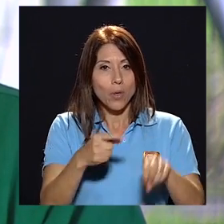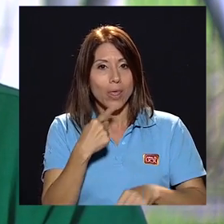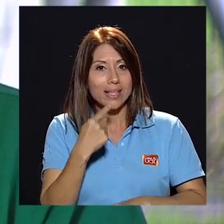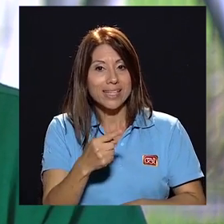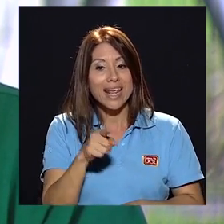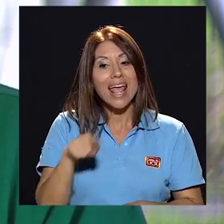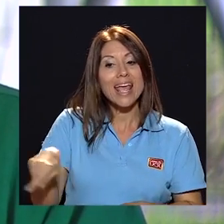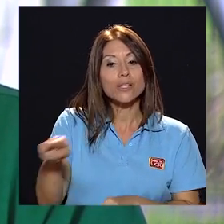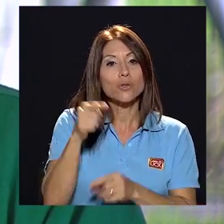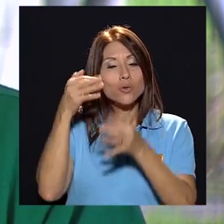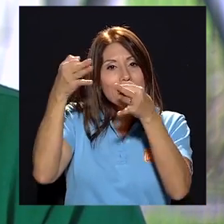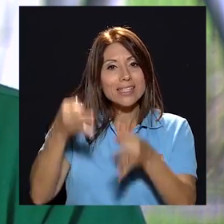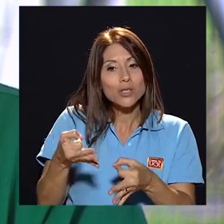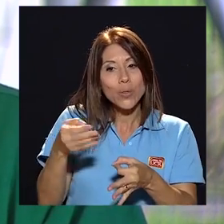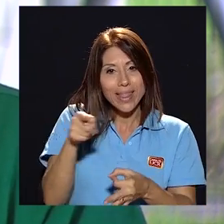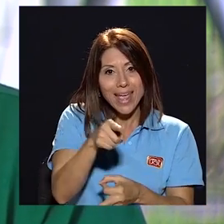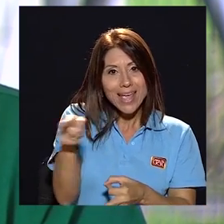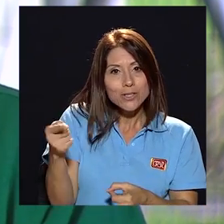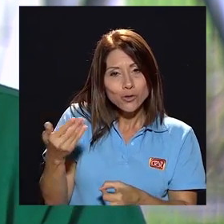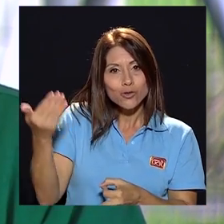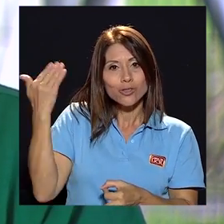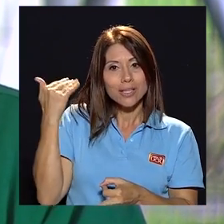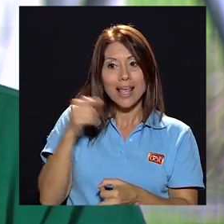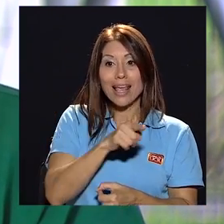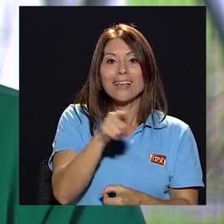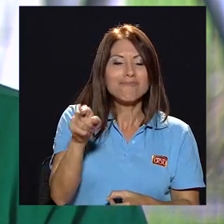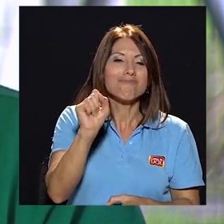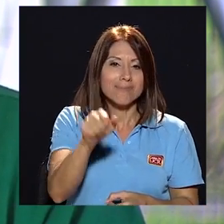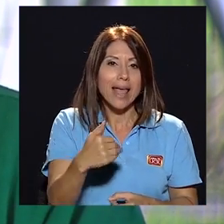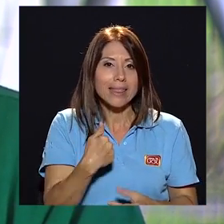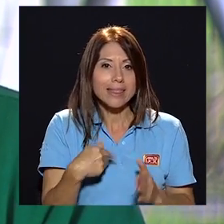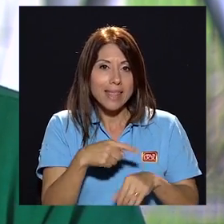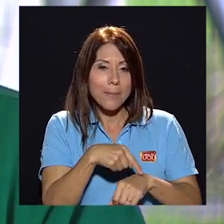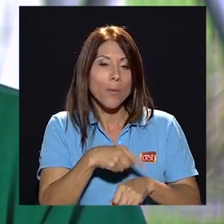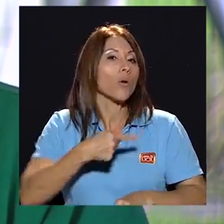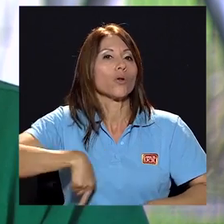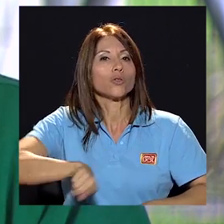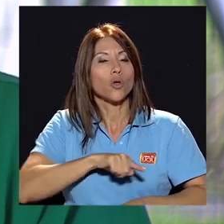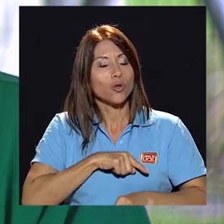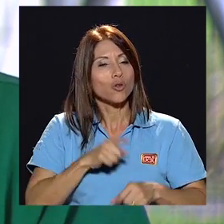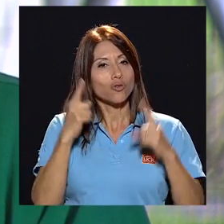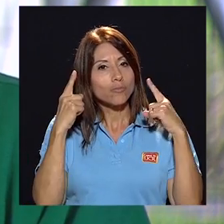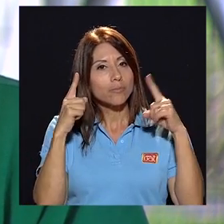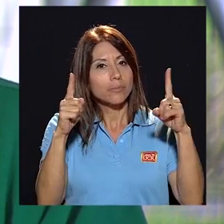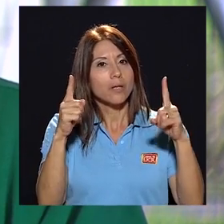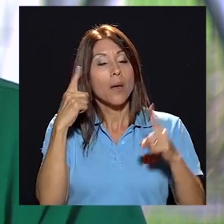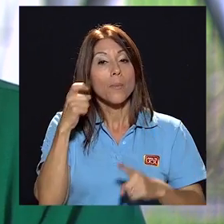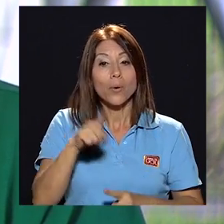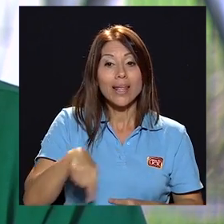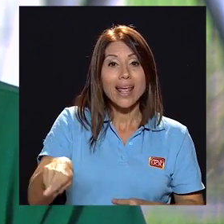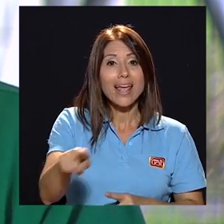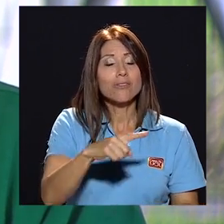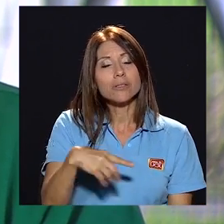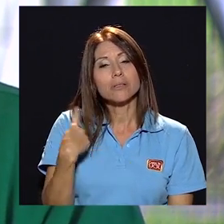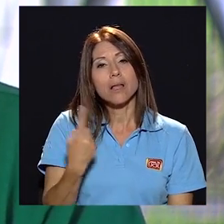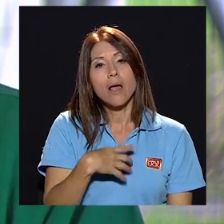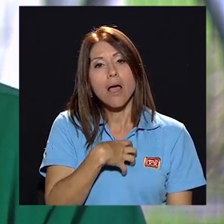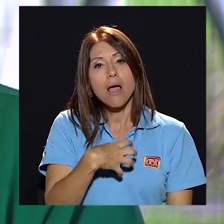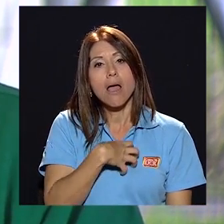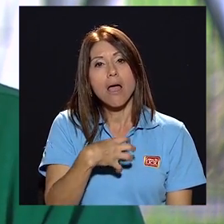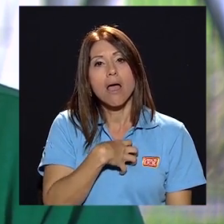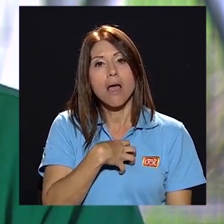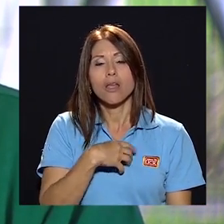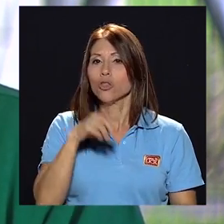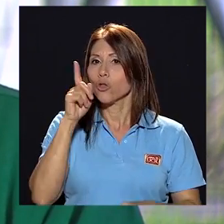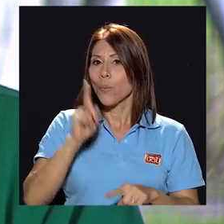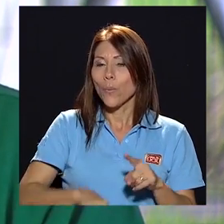le afirmo que eso ha sido una decisión de ellos si disponen del tiempo y nosotros lo vamos a hacer realidad porque es una queja que existe en el sector no puede ser